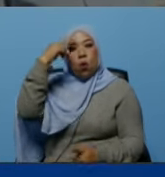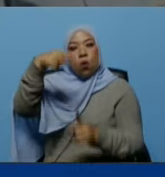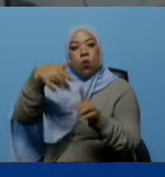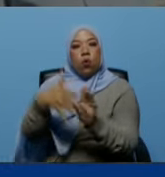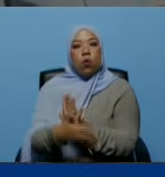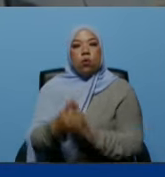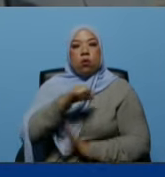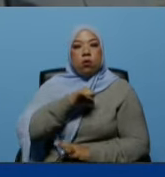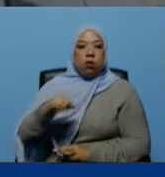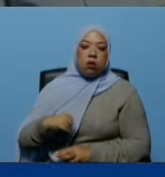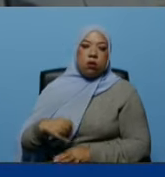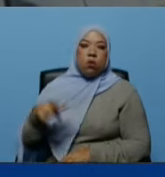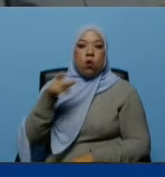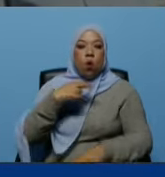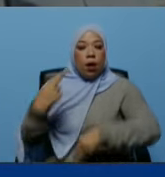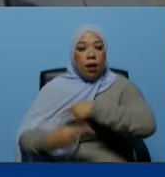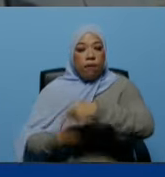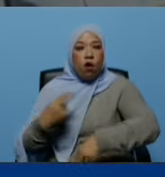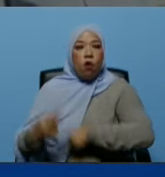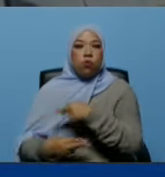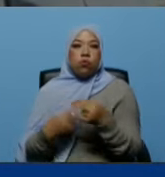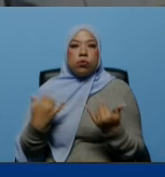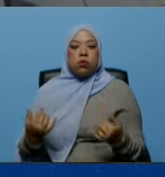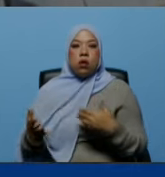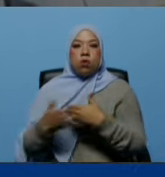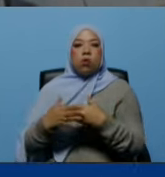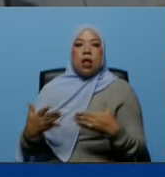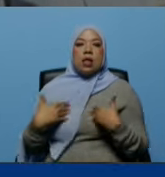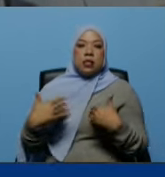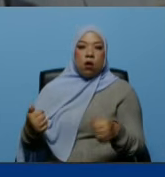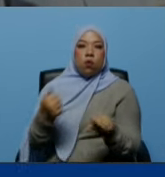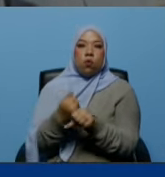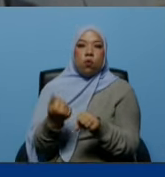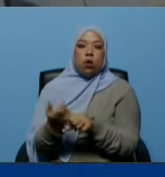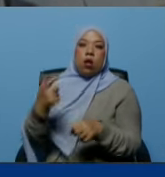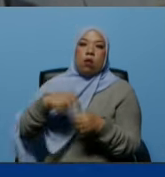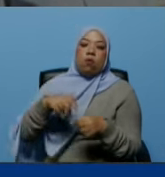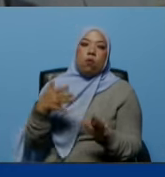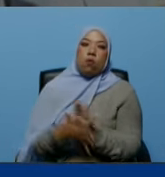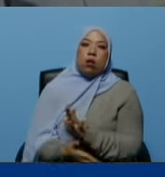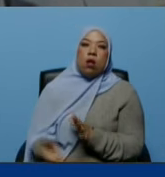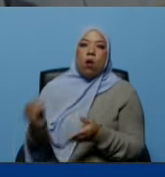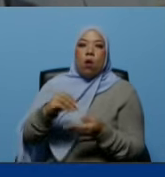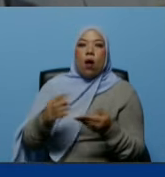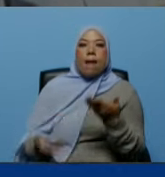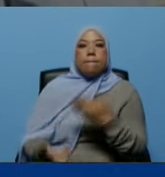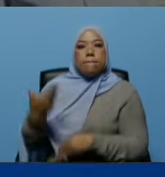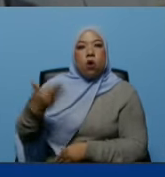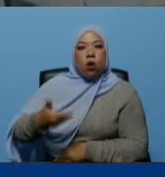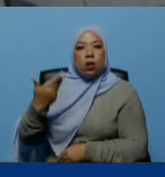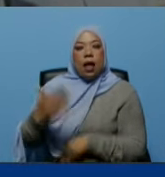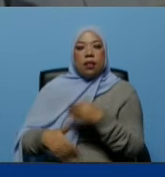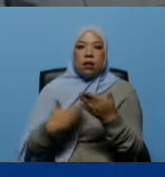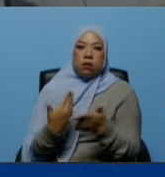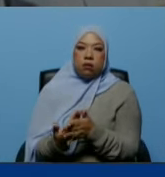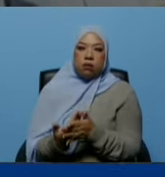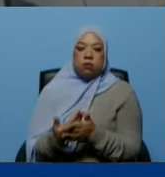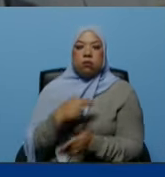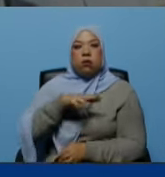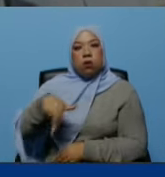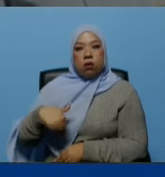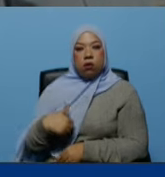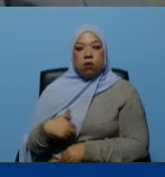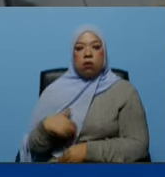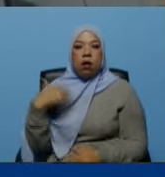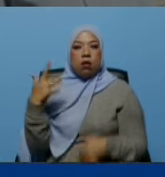solo posible en revolución y es el sector salud uno de los sectores más reivindicados desde que usted está en